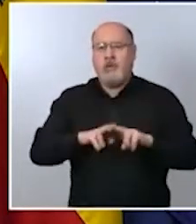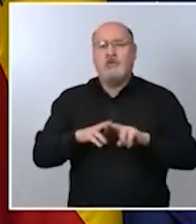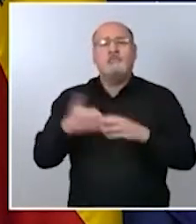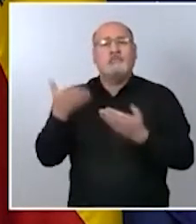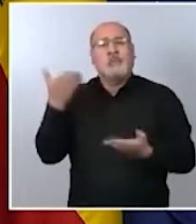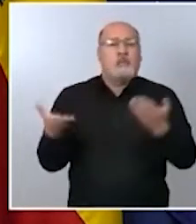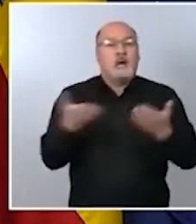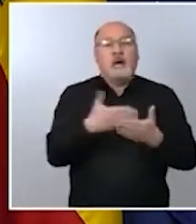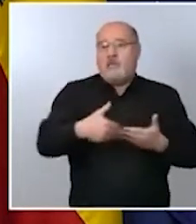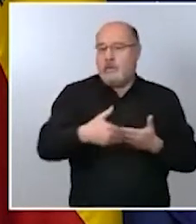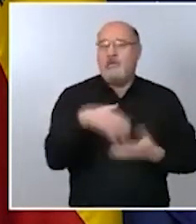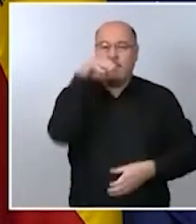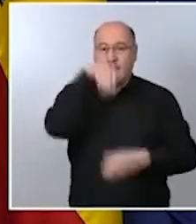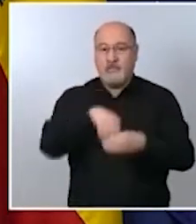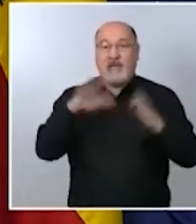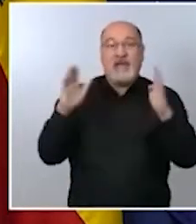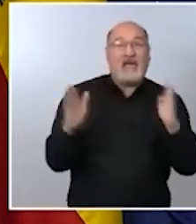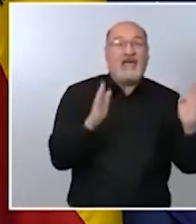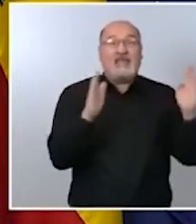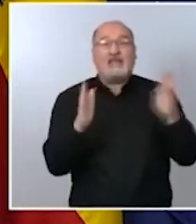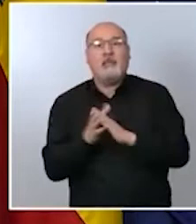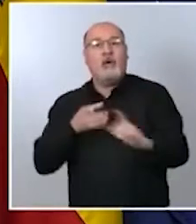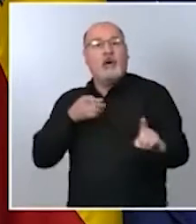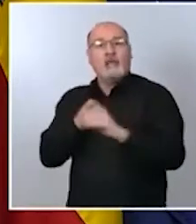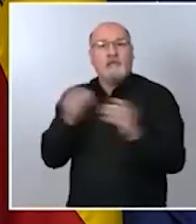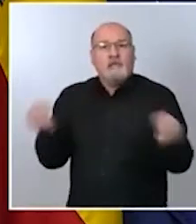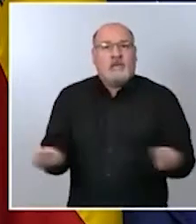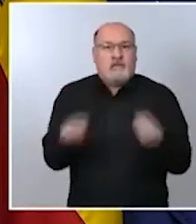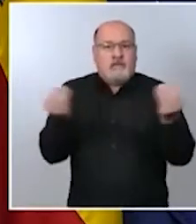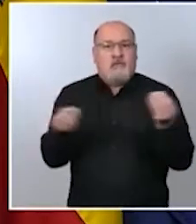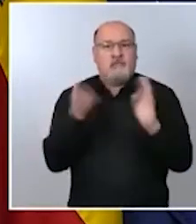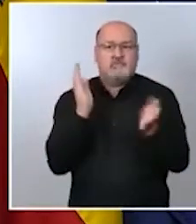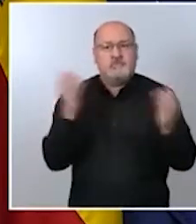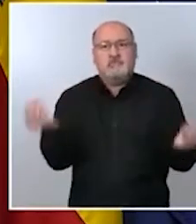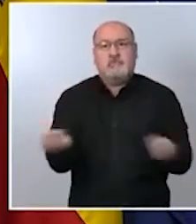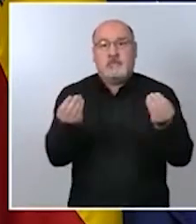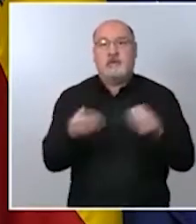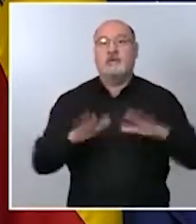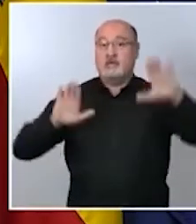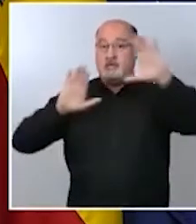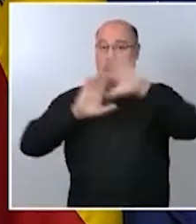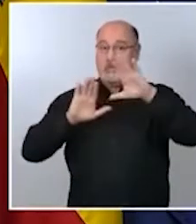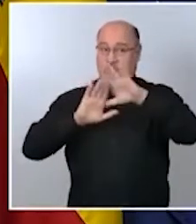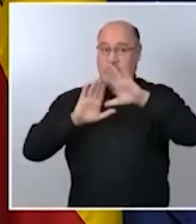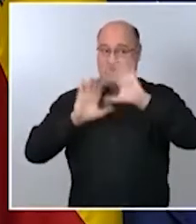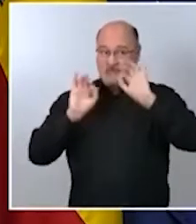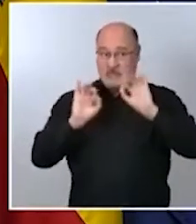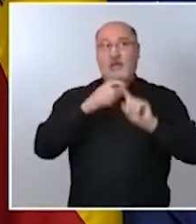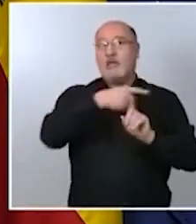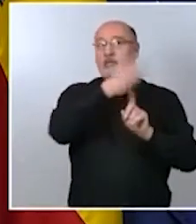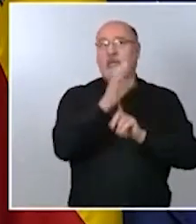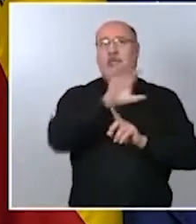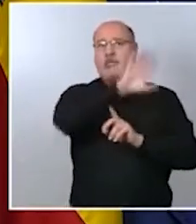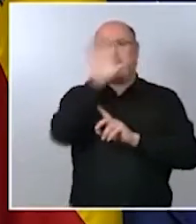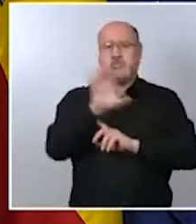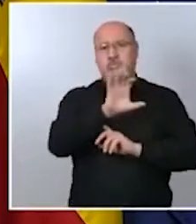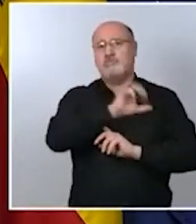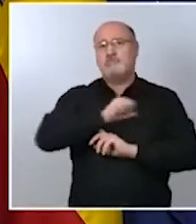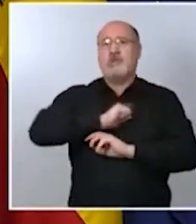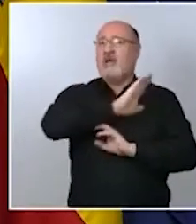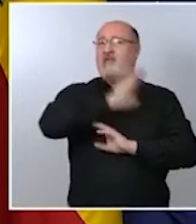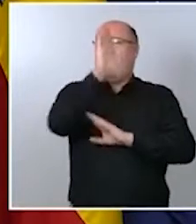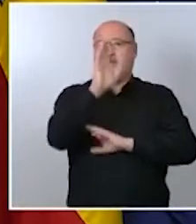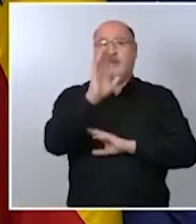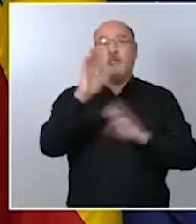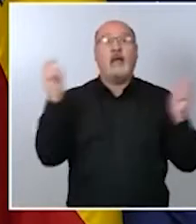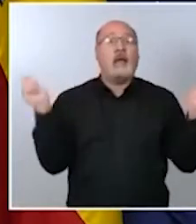lo que es la etapa de recuperación en Madrid en la Comunidad de Madrid y en el resto de zonas afectadas por esta emergencia